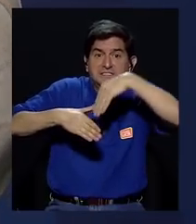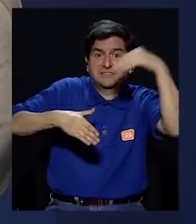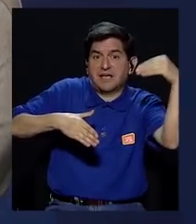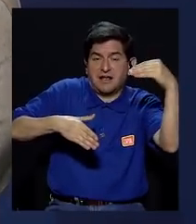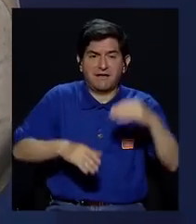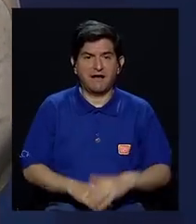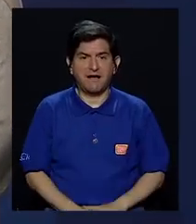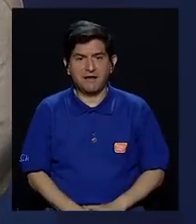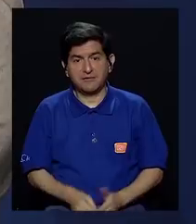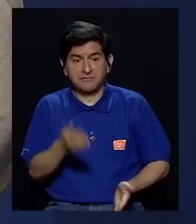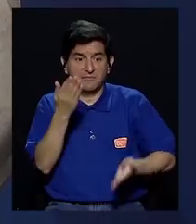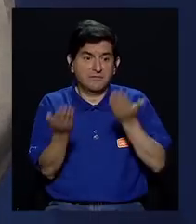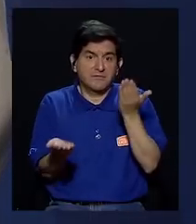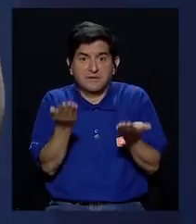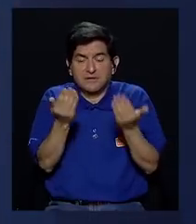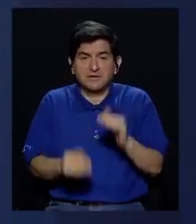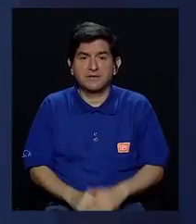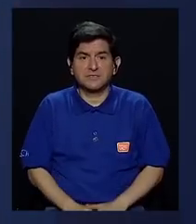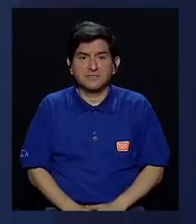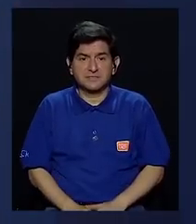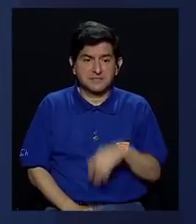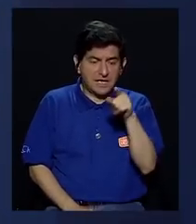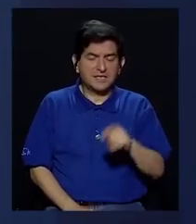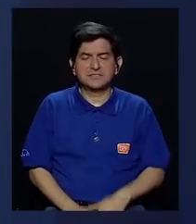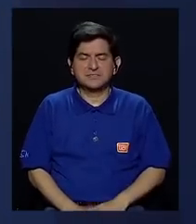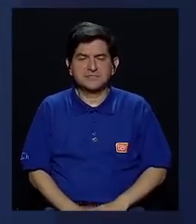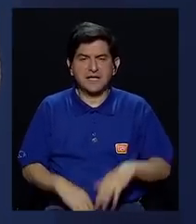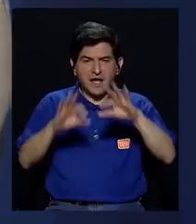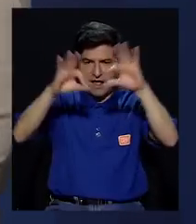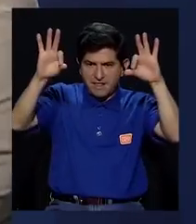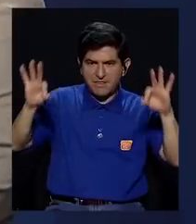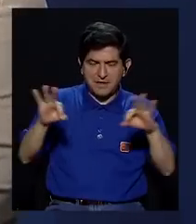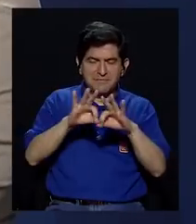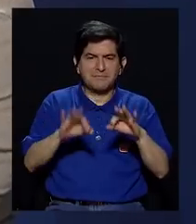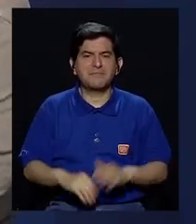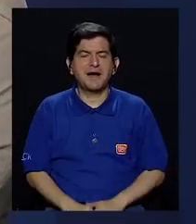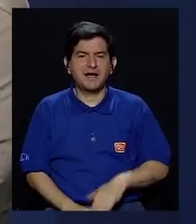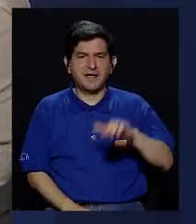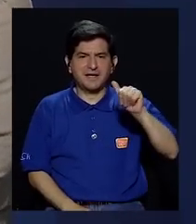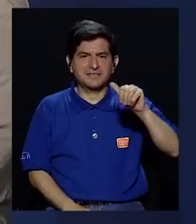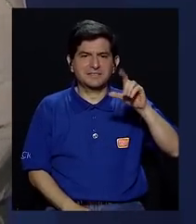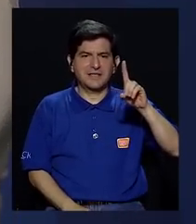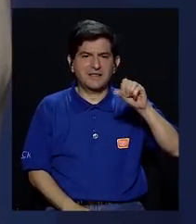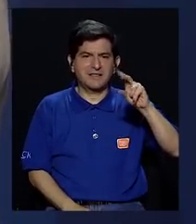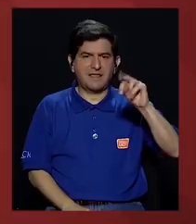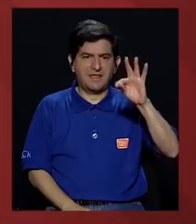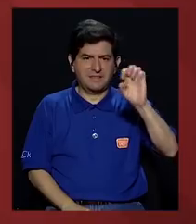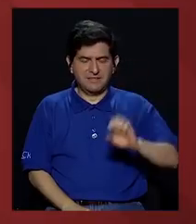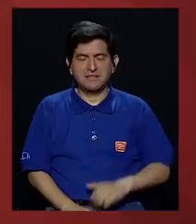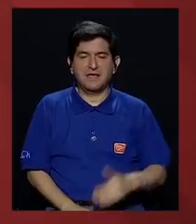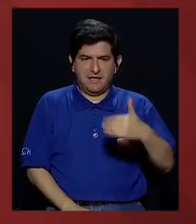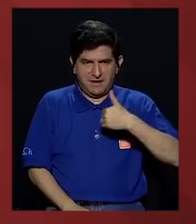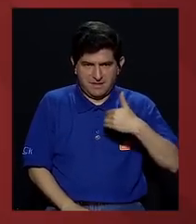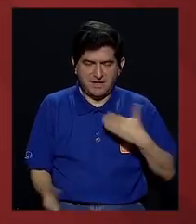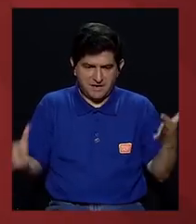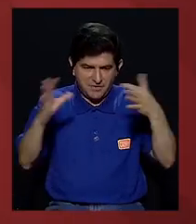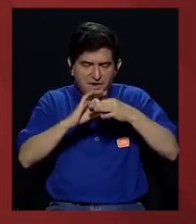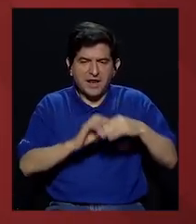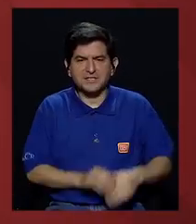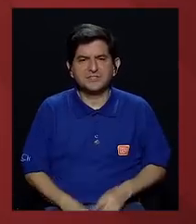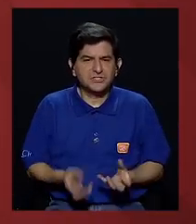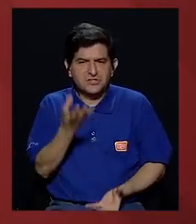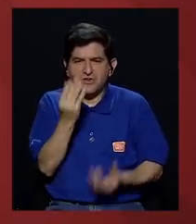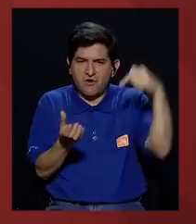de algunas de las imágenes dantescas de los infiernos. ¿No puede haber razonamiento